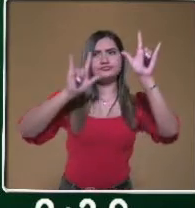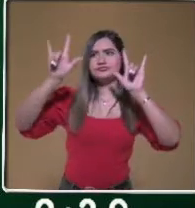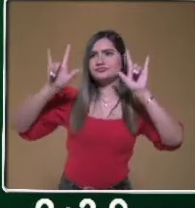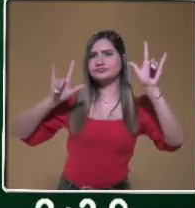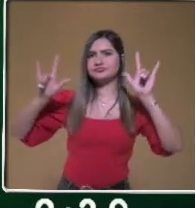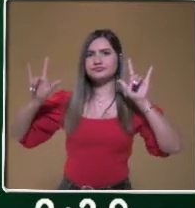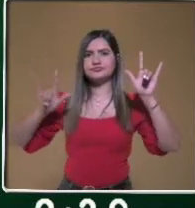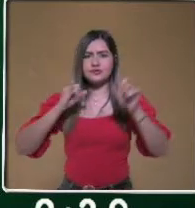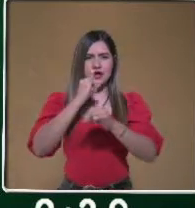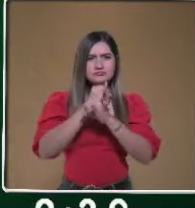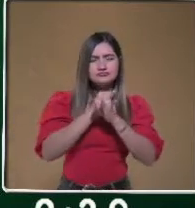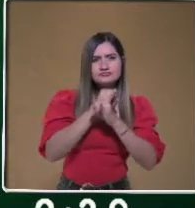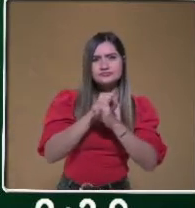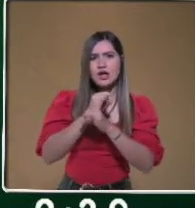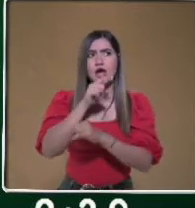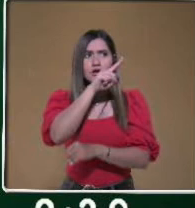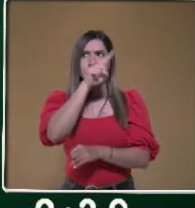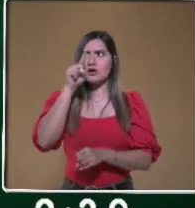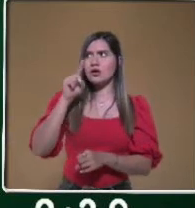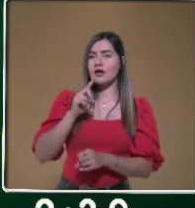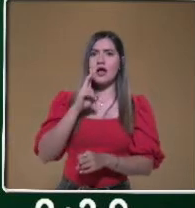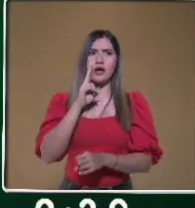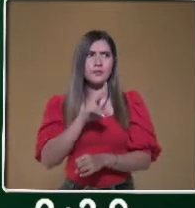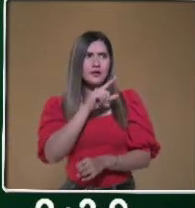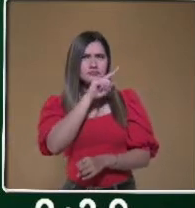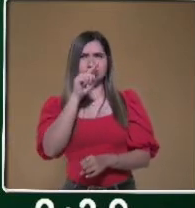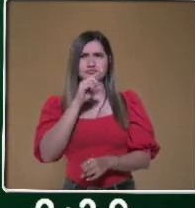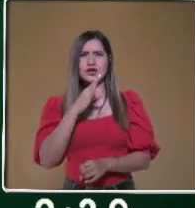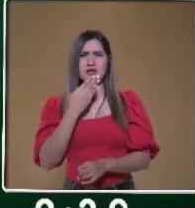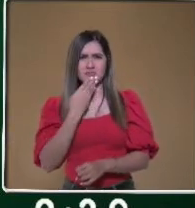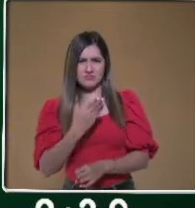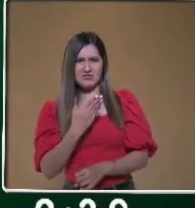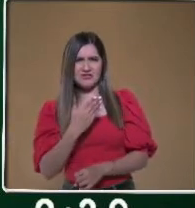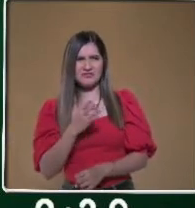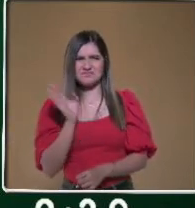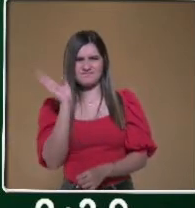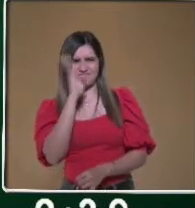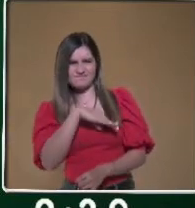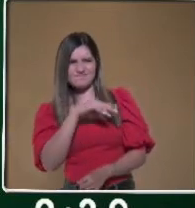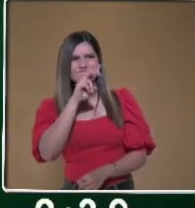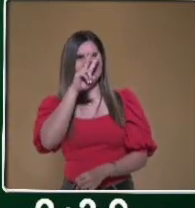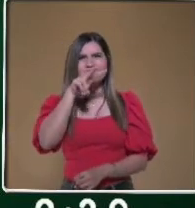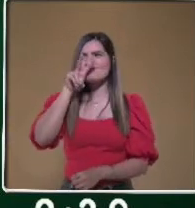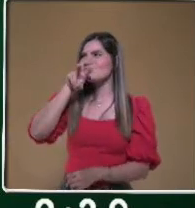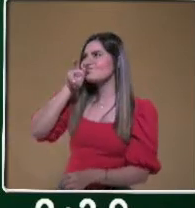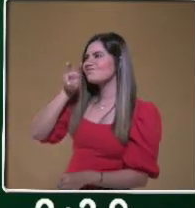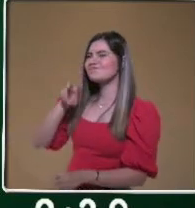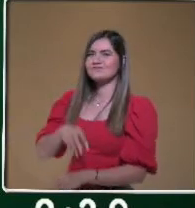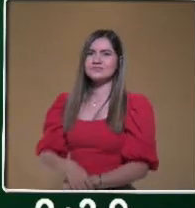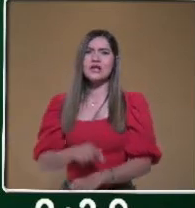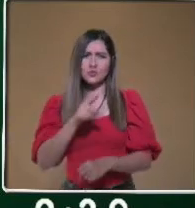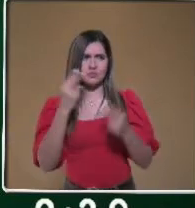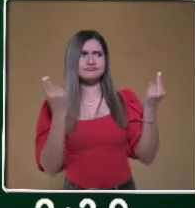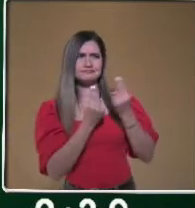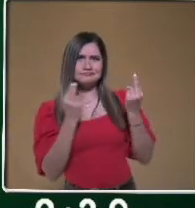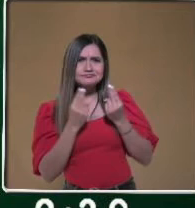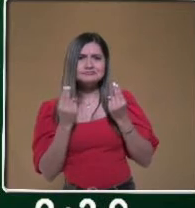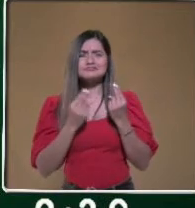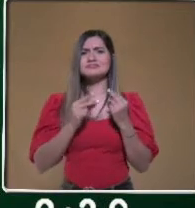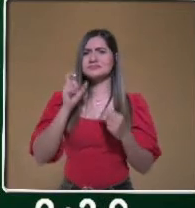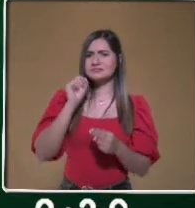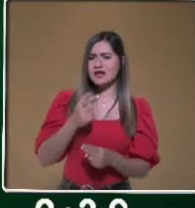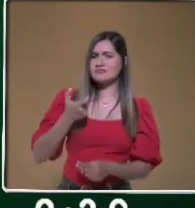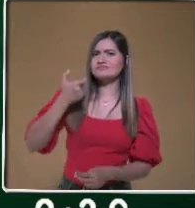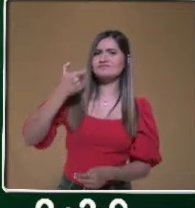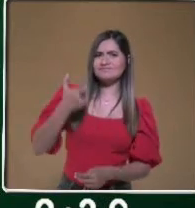sepas realmente si lo que te están promoviendo en el medio que tú lo estés viendo, lo necesitas y se ajusta